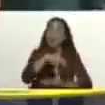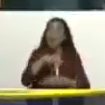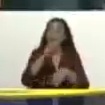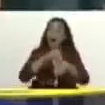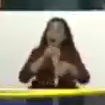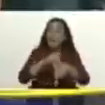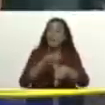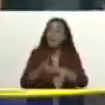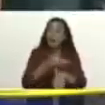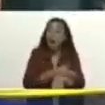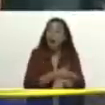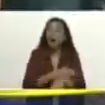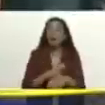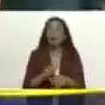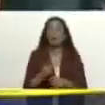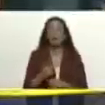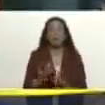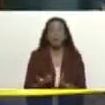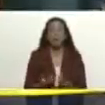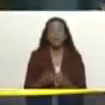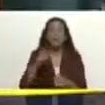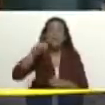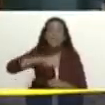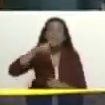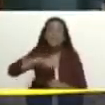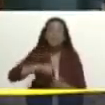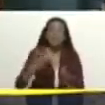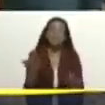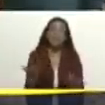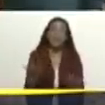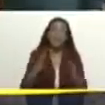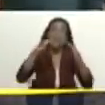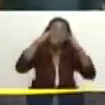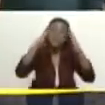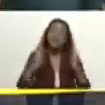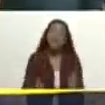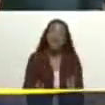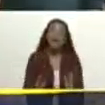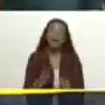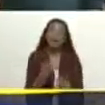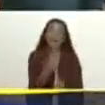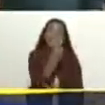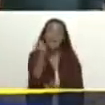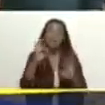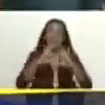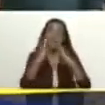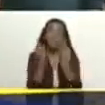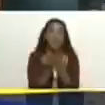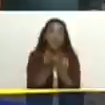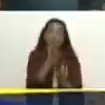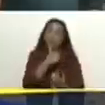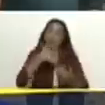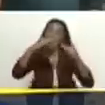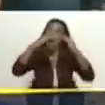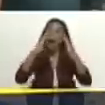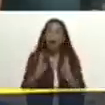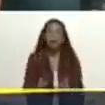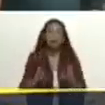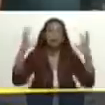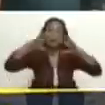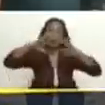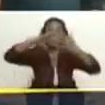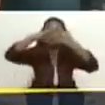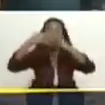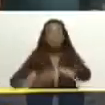hablado nuestro amigo Jesús Moreno que necesitamos viviendas para las personas que están en este momento damnificados